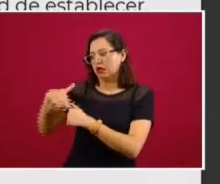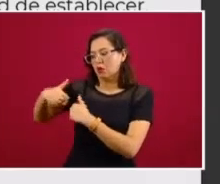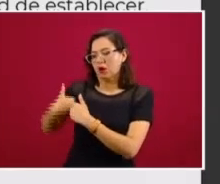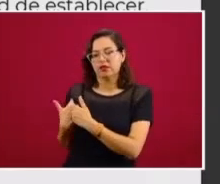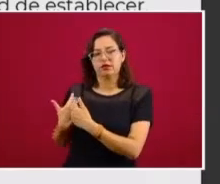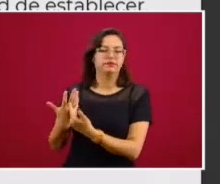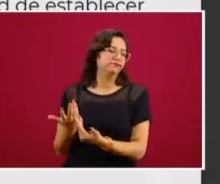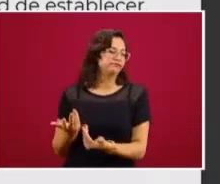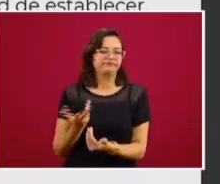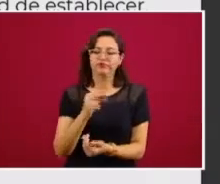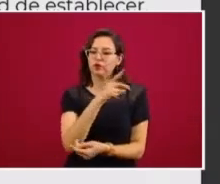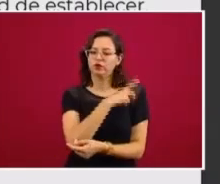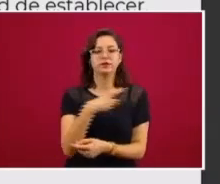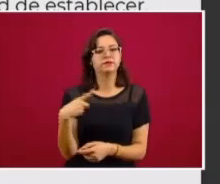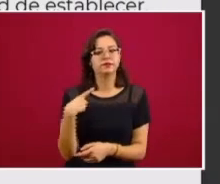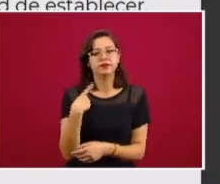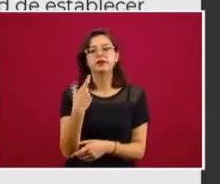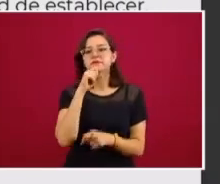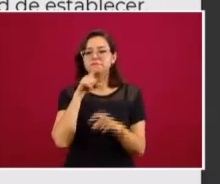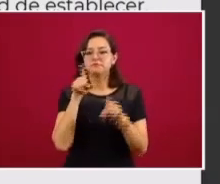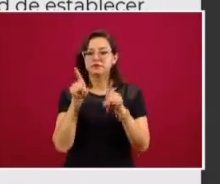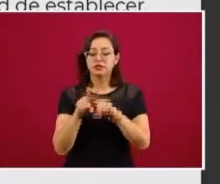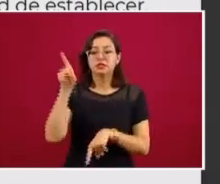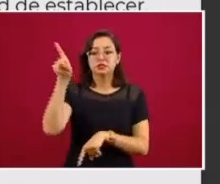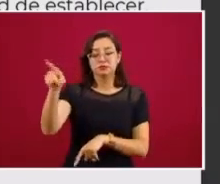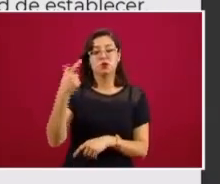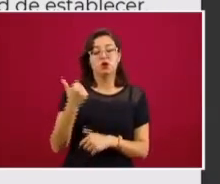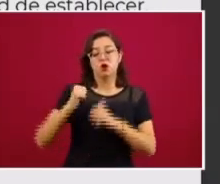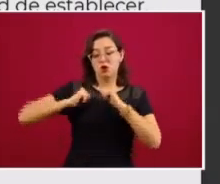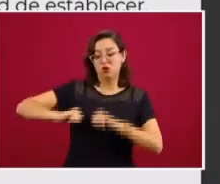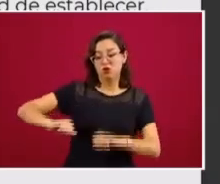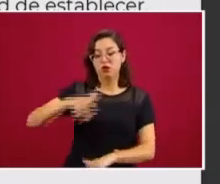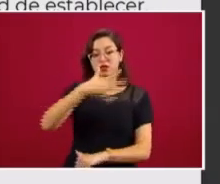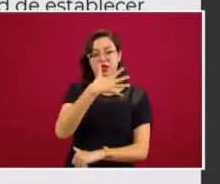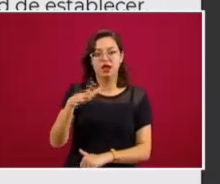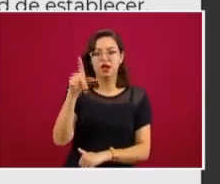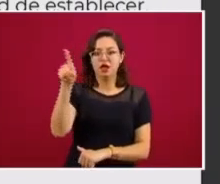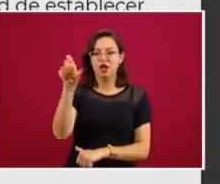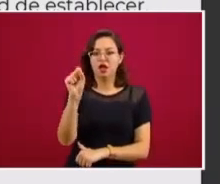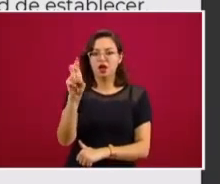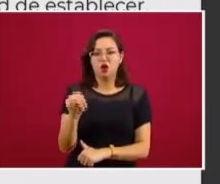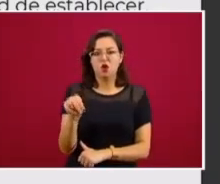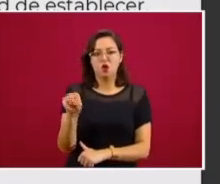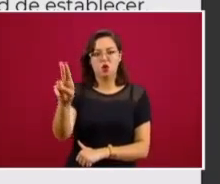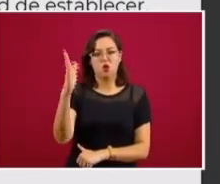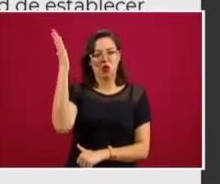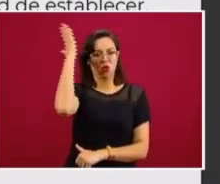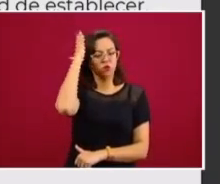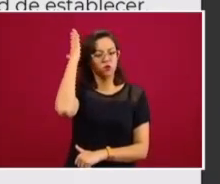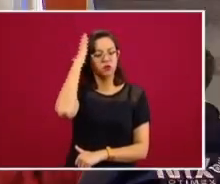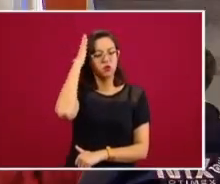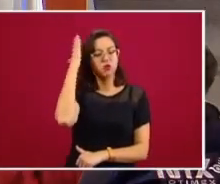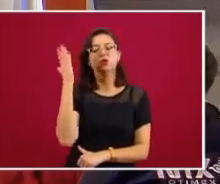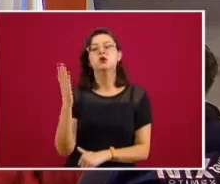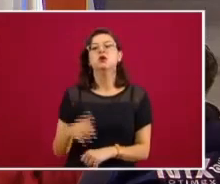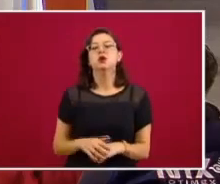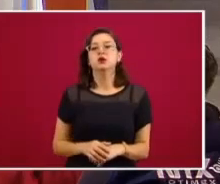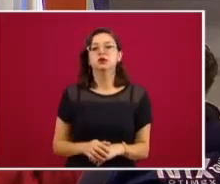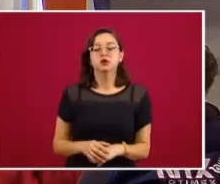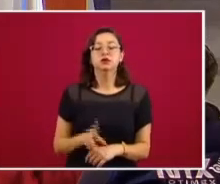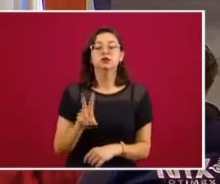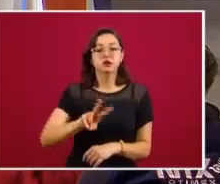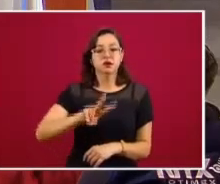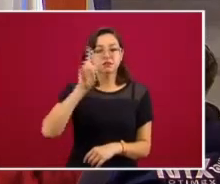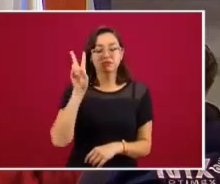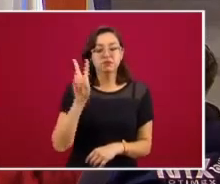coordine y tome las acciones necesarias. El secretario general de la ONU, un presidente que, por cierto, yo tengo una, de